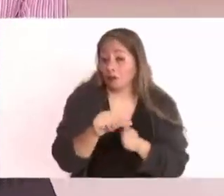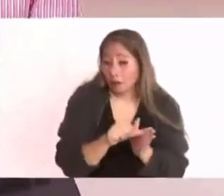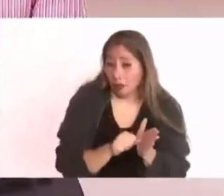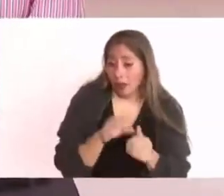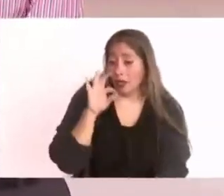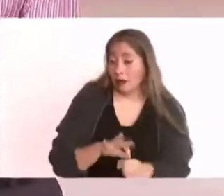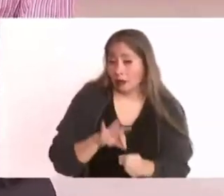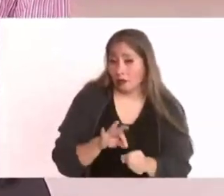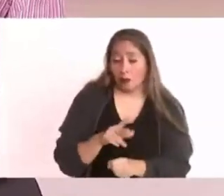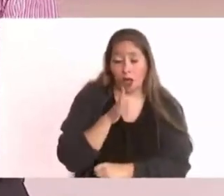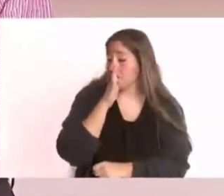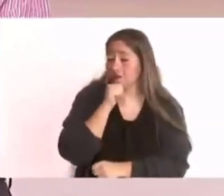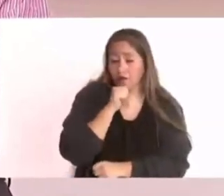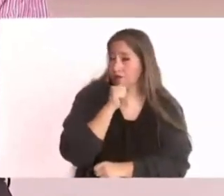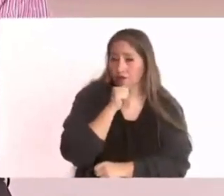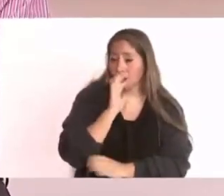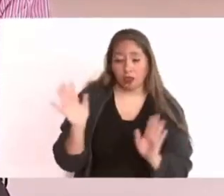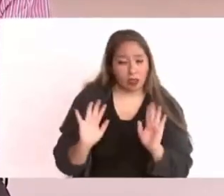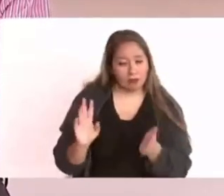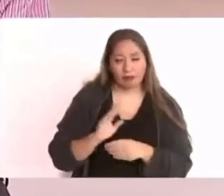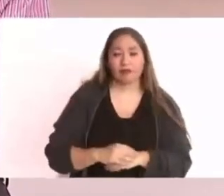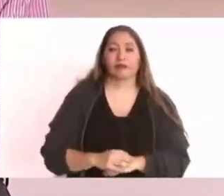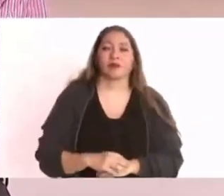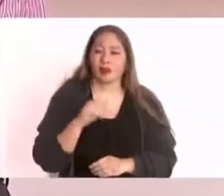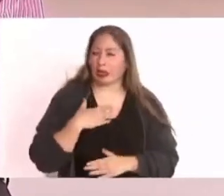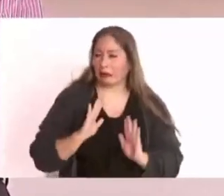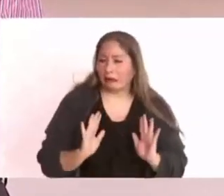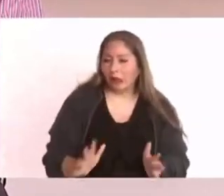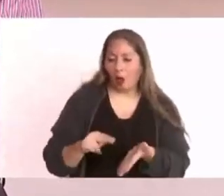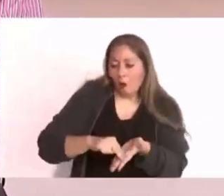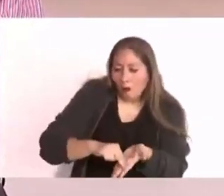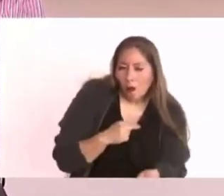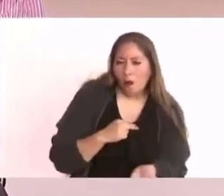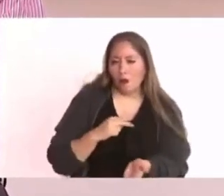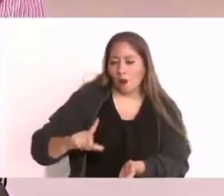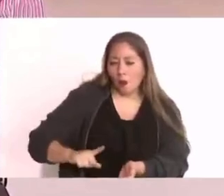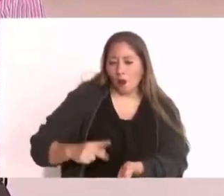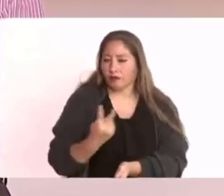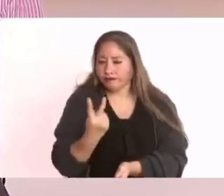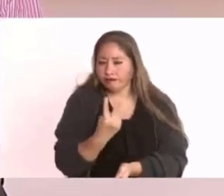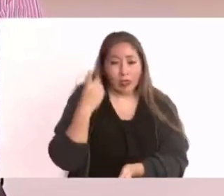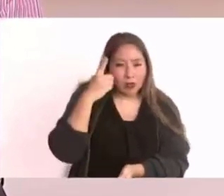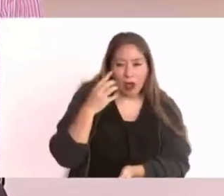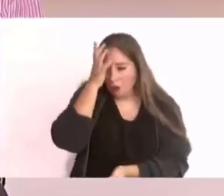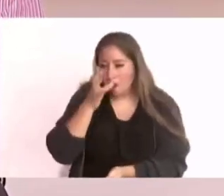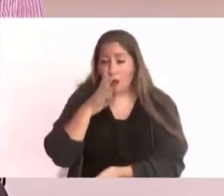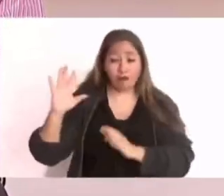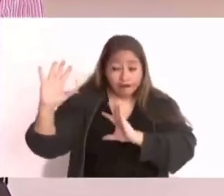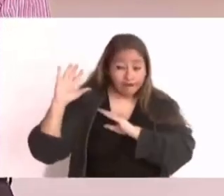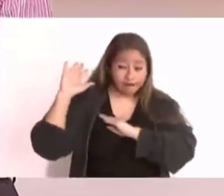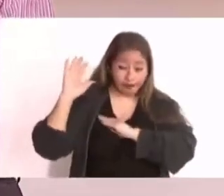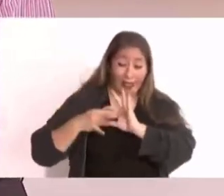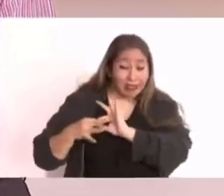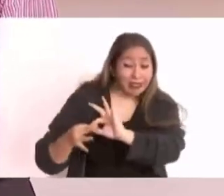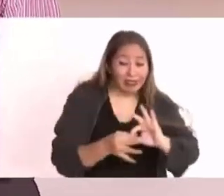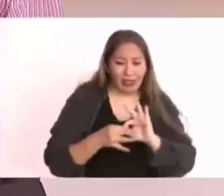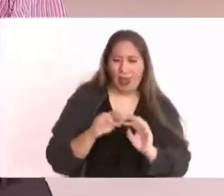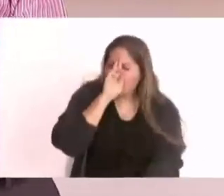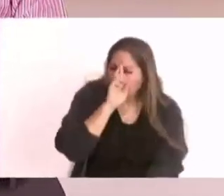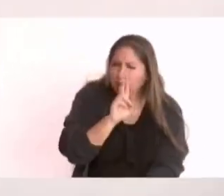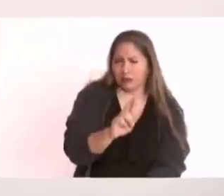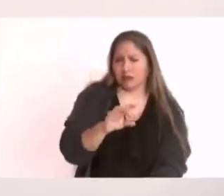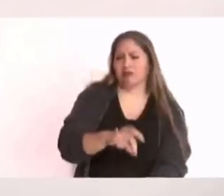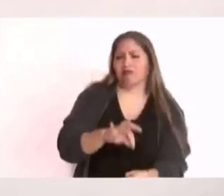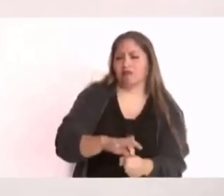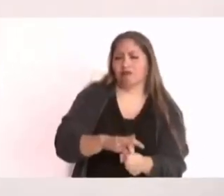Hemos suscrito, hemos firmado un documento con los gobernadores haciendo el compromiso de que se respete el voto de los